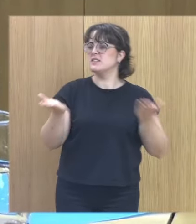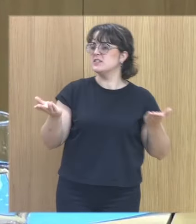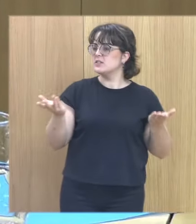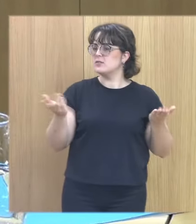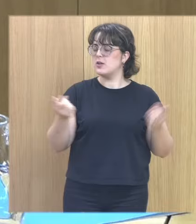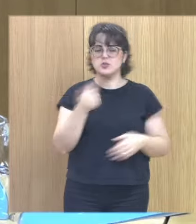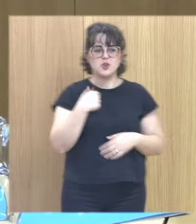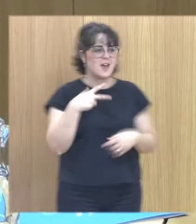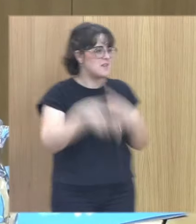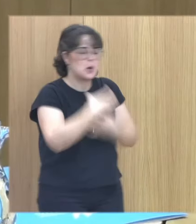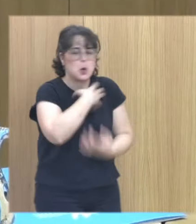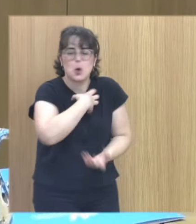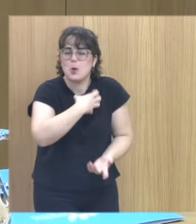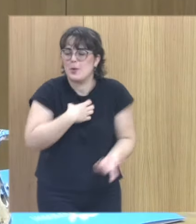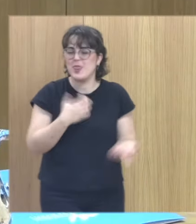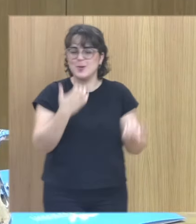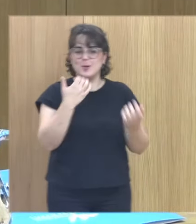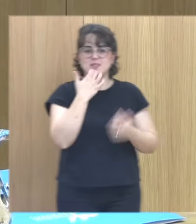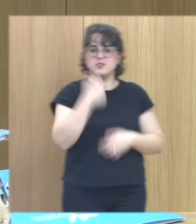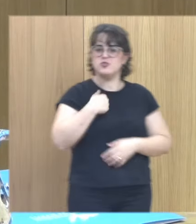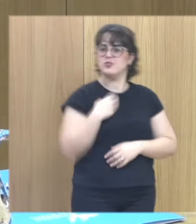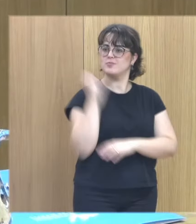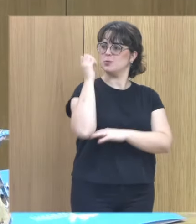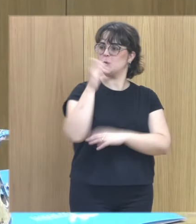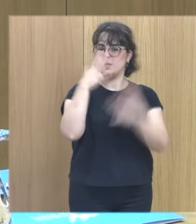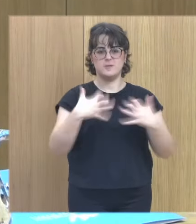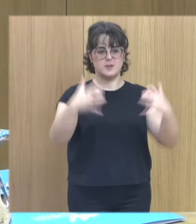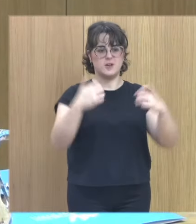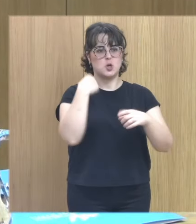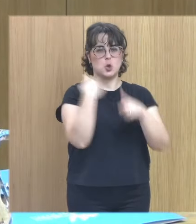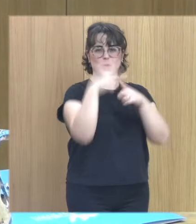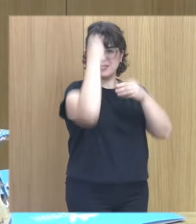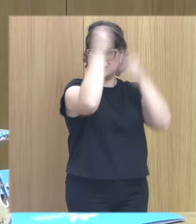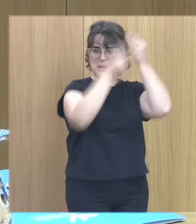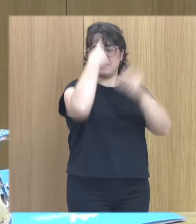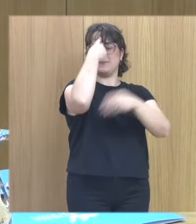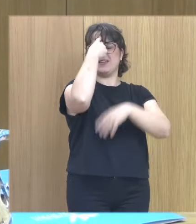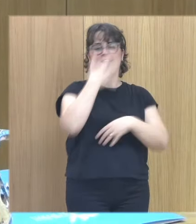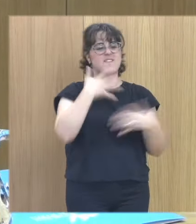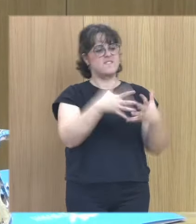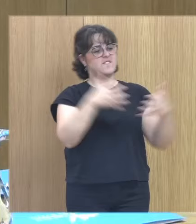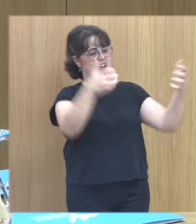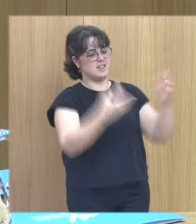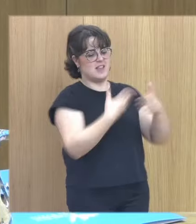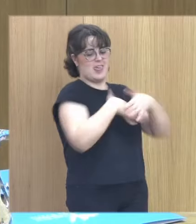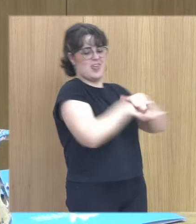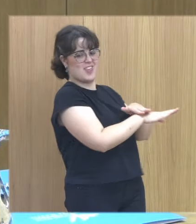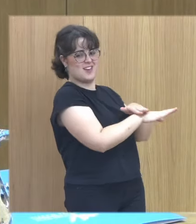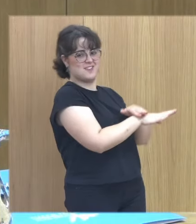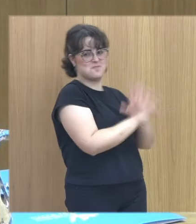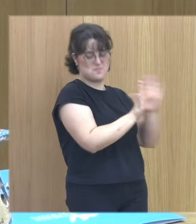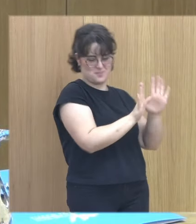yo no lo puedo evitar ¿no? cuando luego yo voy a dar una charla a utilizar todas estas cosas ¿no? y esas frases que yo me he quedado hay pero siempre la